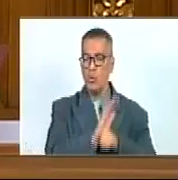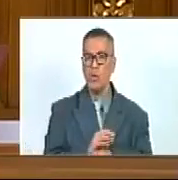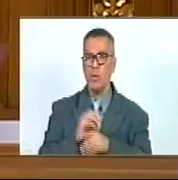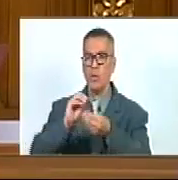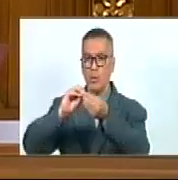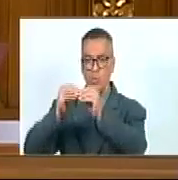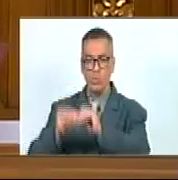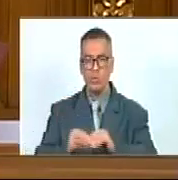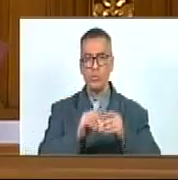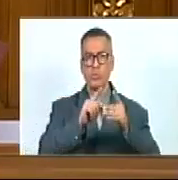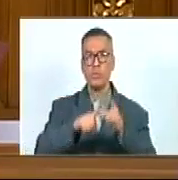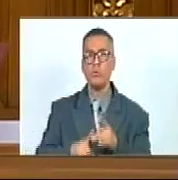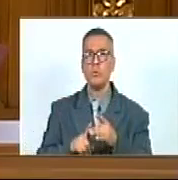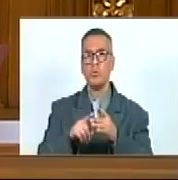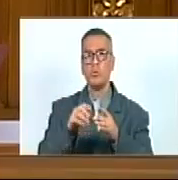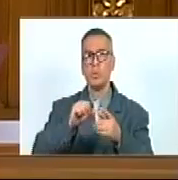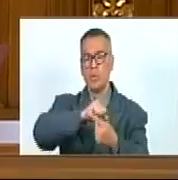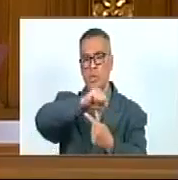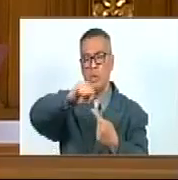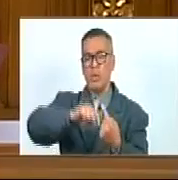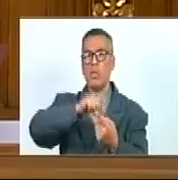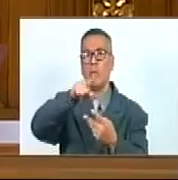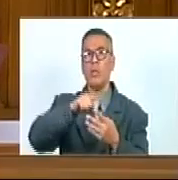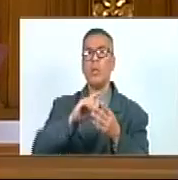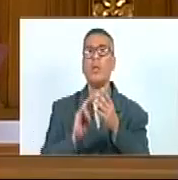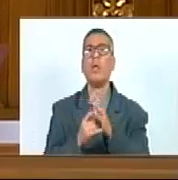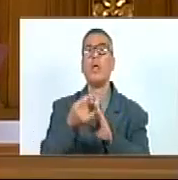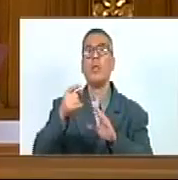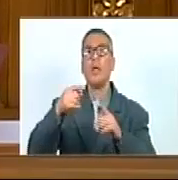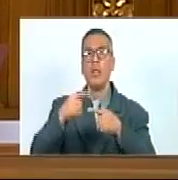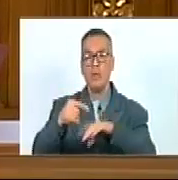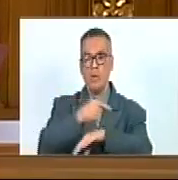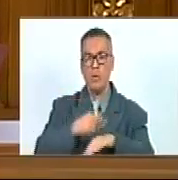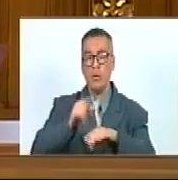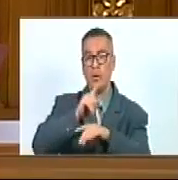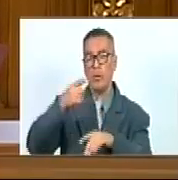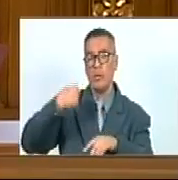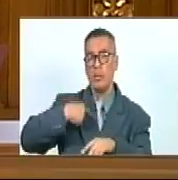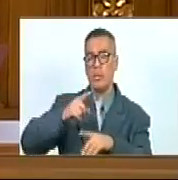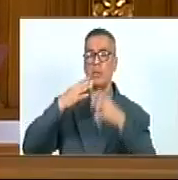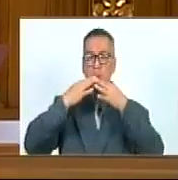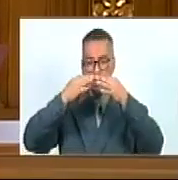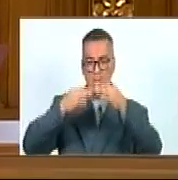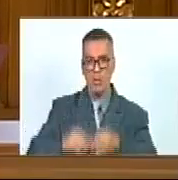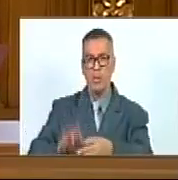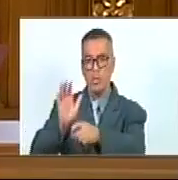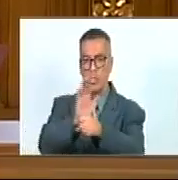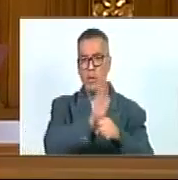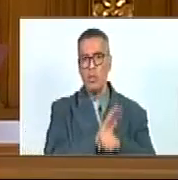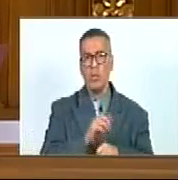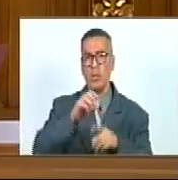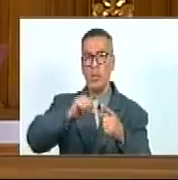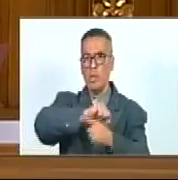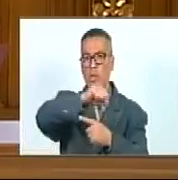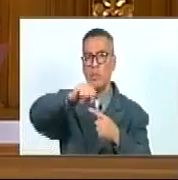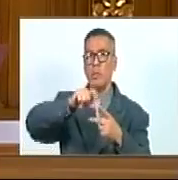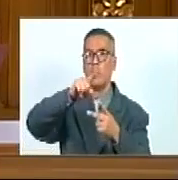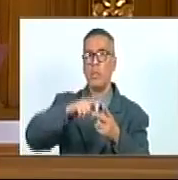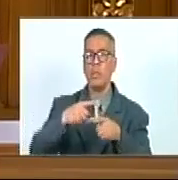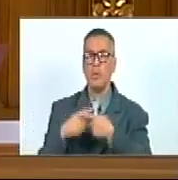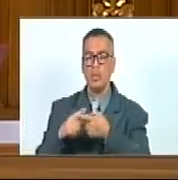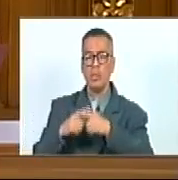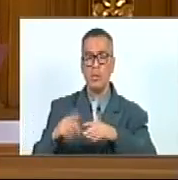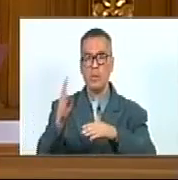Mantenimiento Del Ambiente Así Como El Estado Tiene El Deber De Garantizar La Protección Del Ambiente La